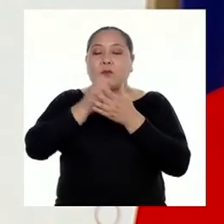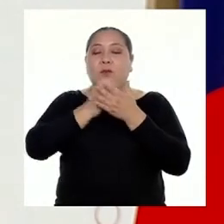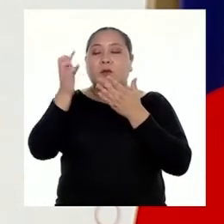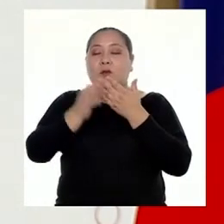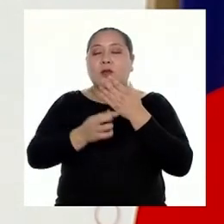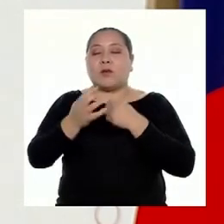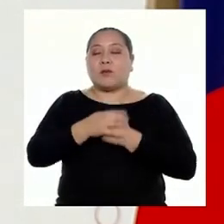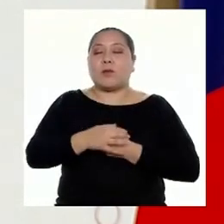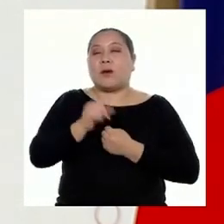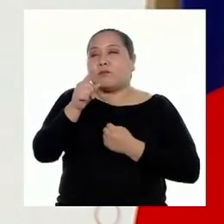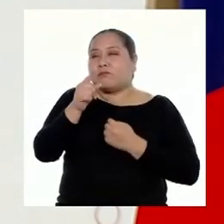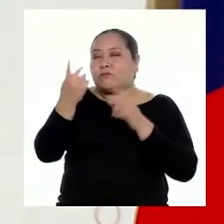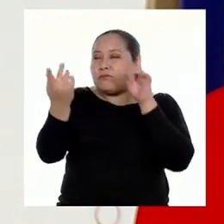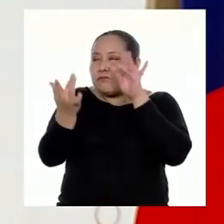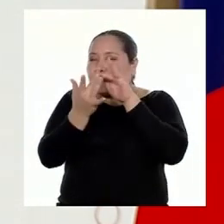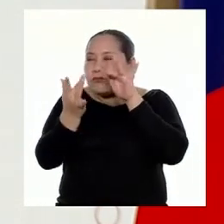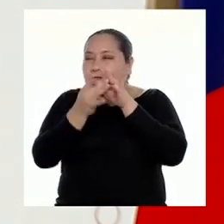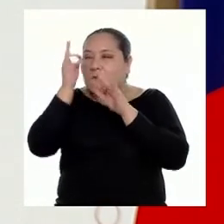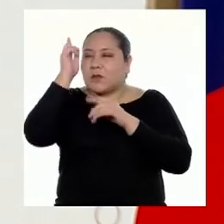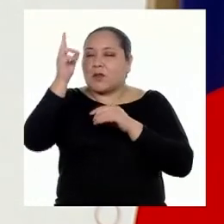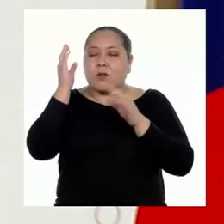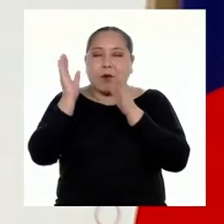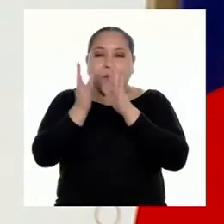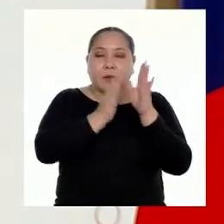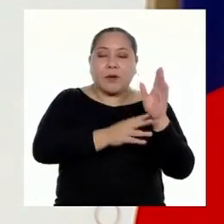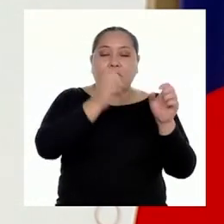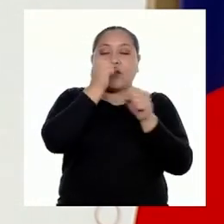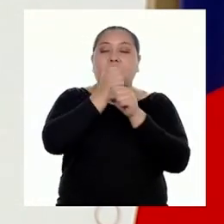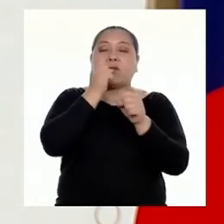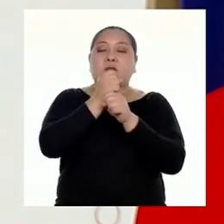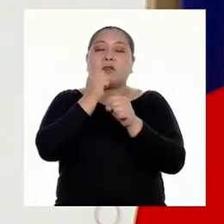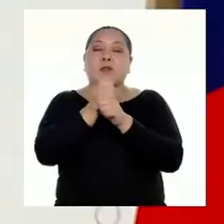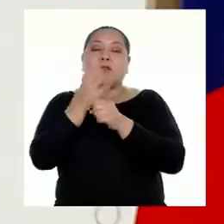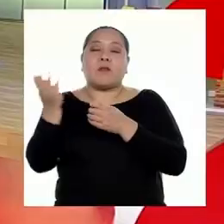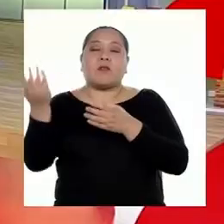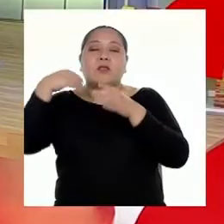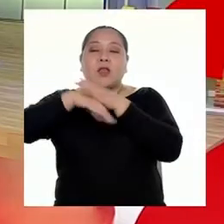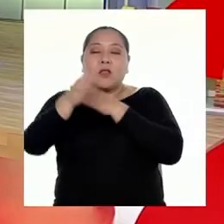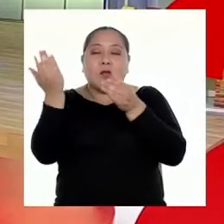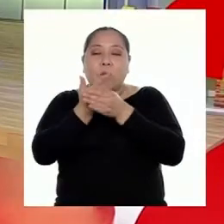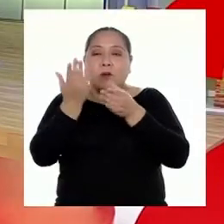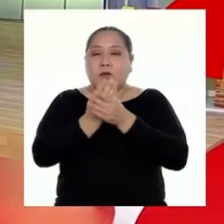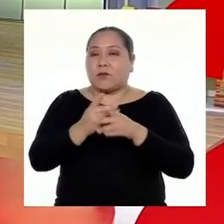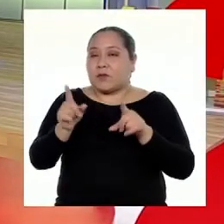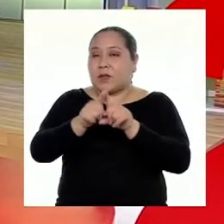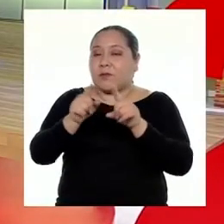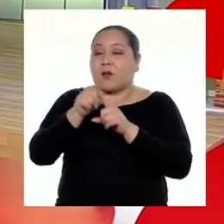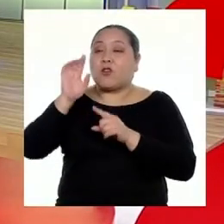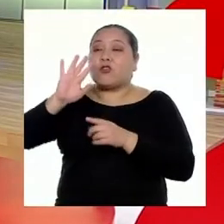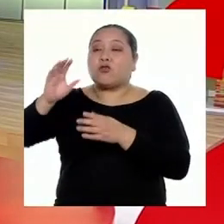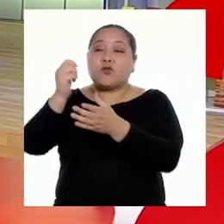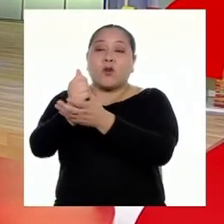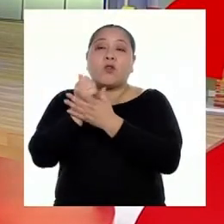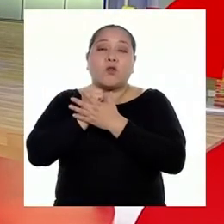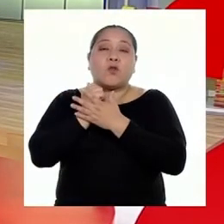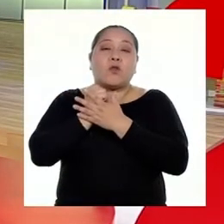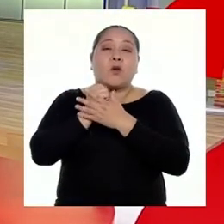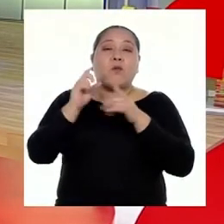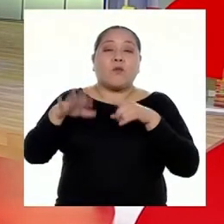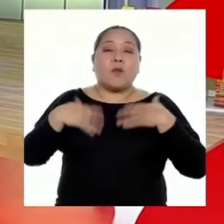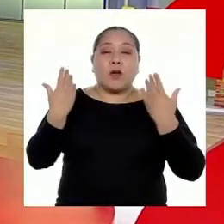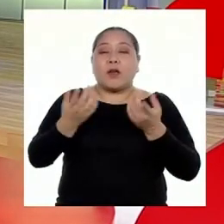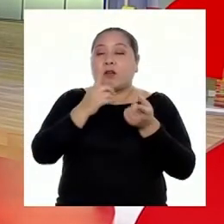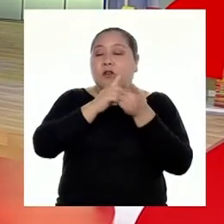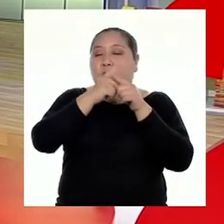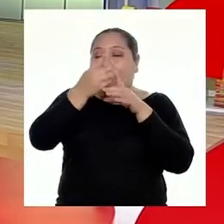Ponte de acuerdo con tu docente para poder organizar los trabajos en el portafolio. También con su ayuda pueden compartir otros